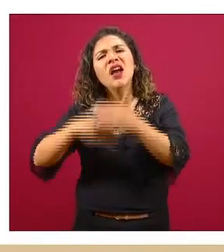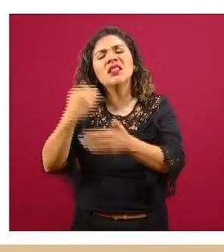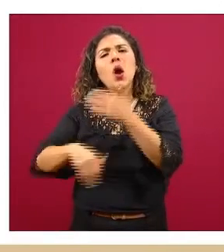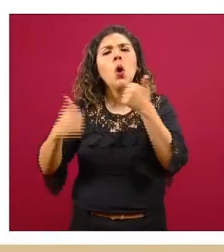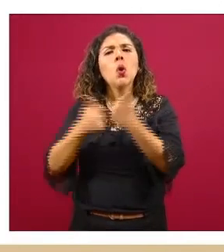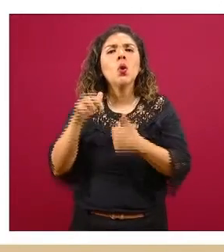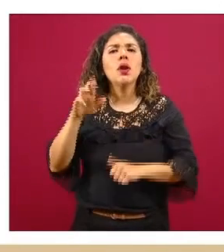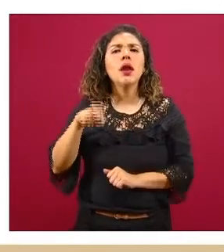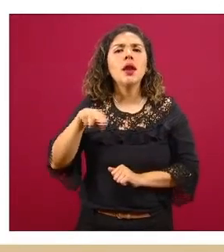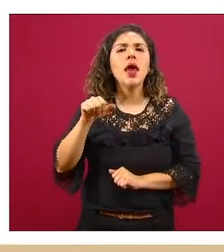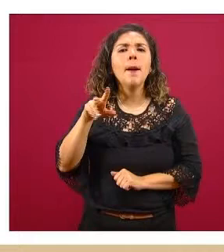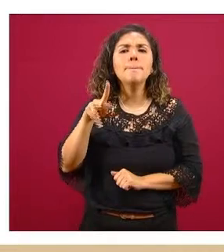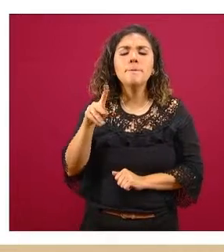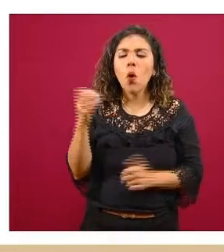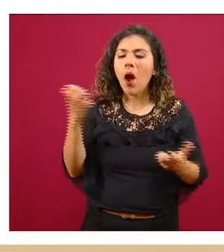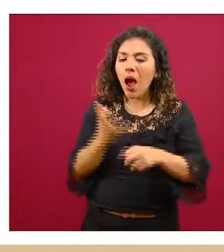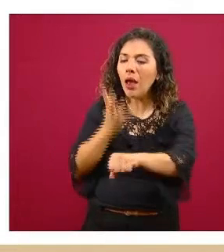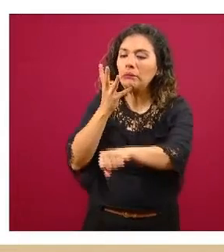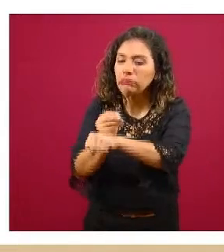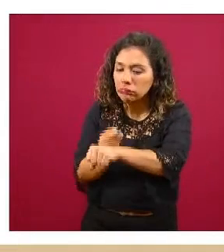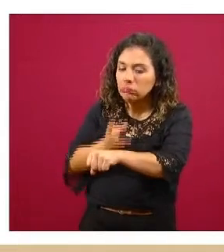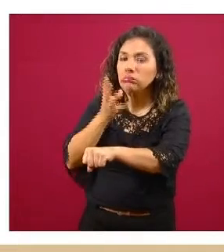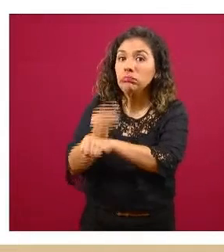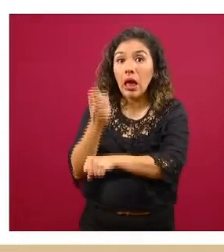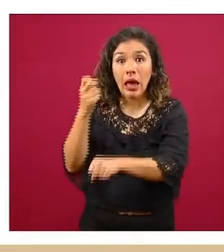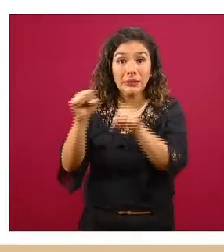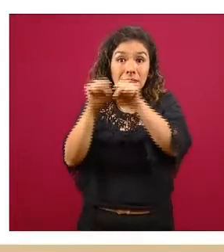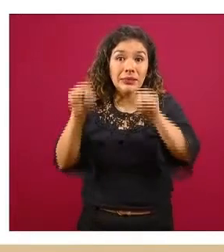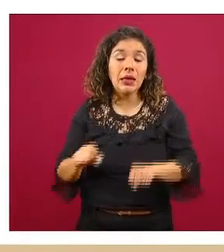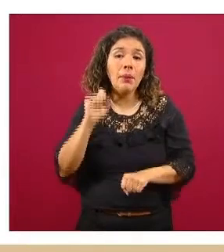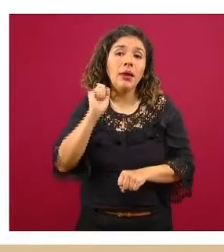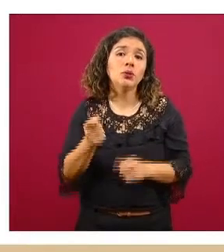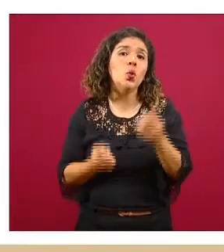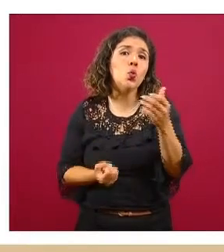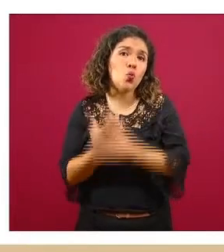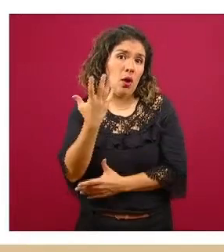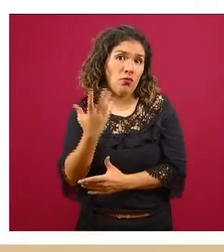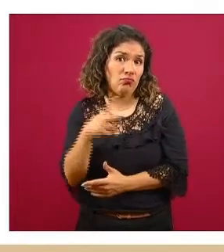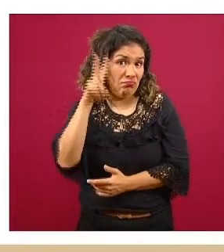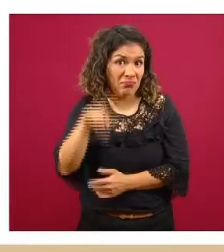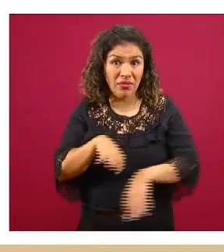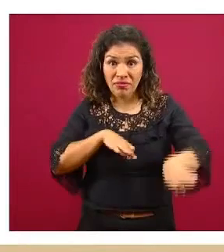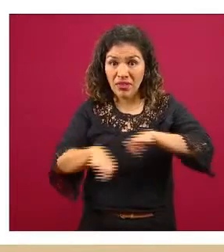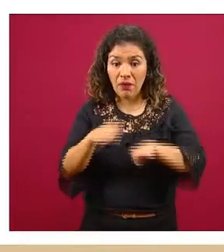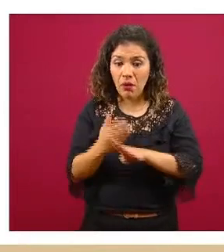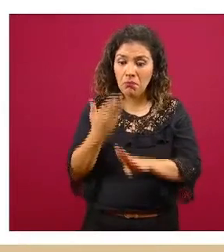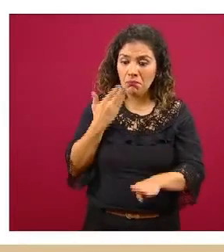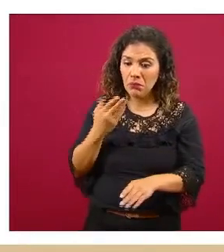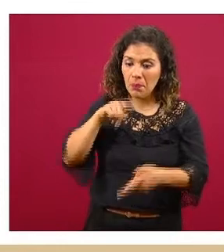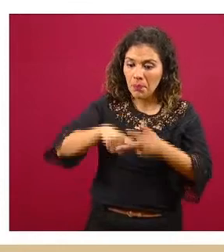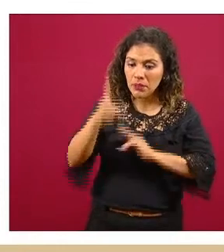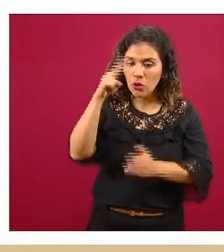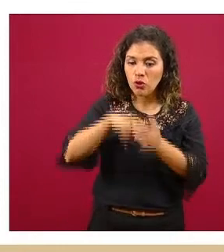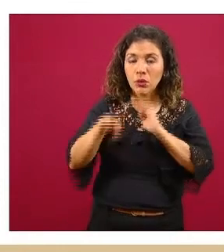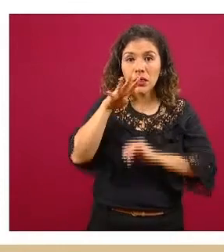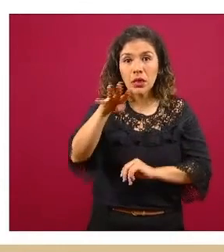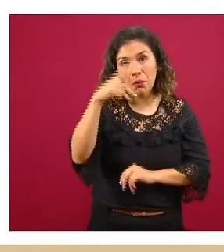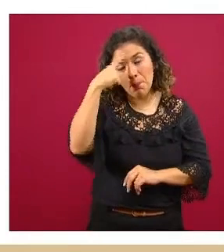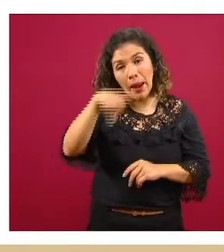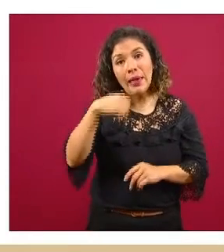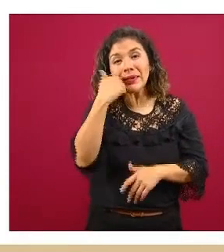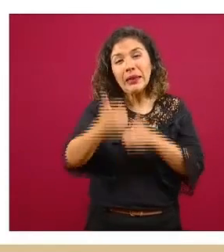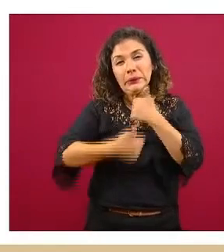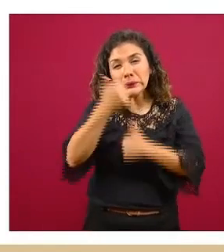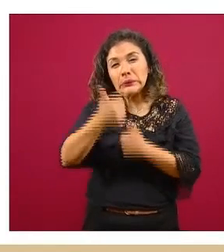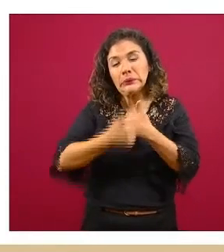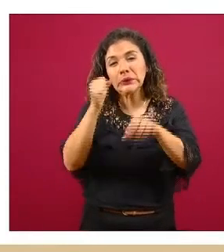Renapo ha ido fortaleciendo porque además esto es un sistema nuevo Renapo realmente ha hecho un trabajo desde el 2019 para tratar de tener